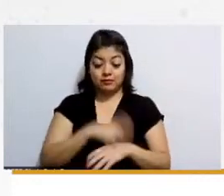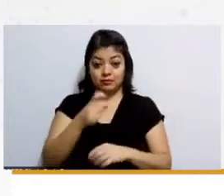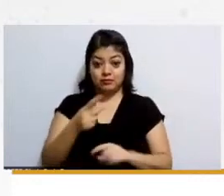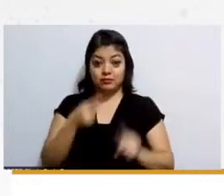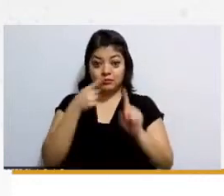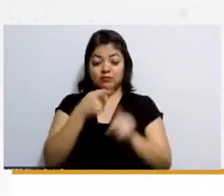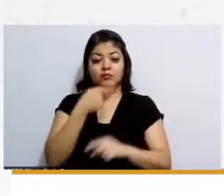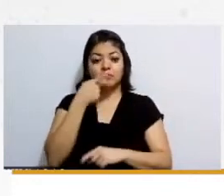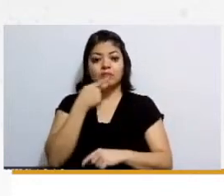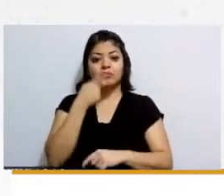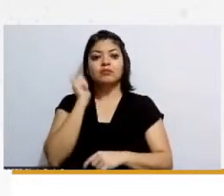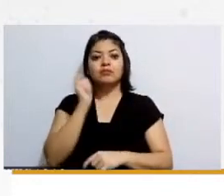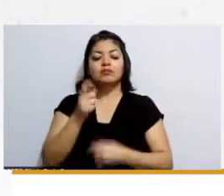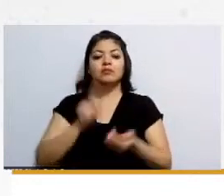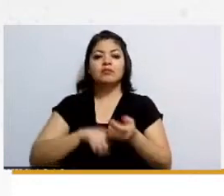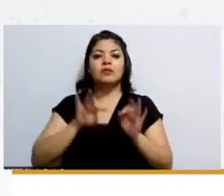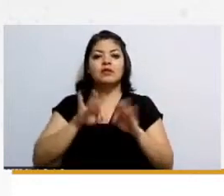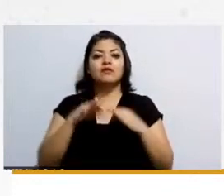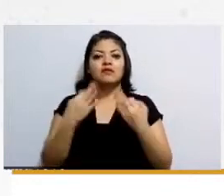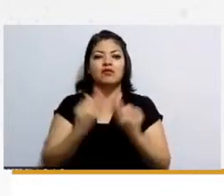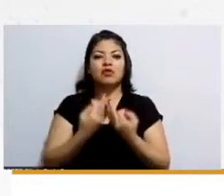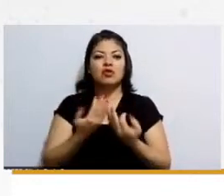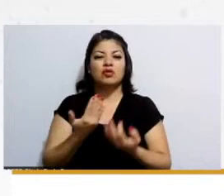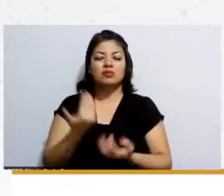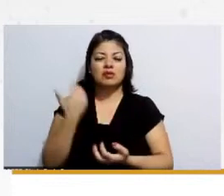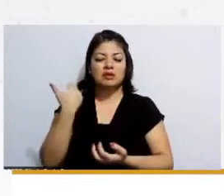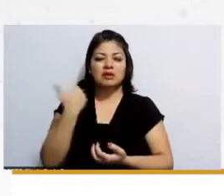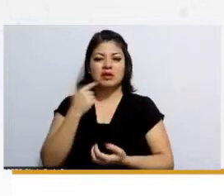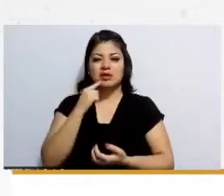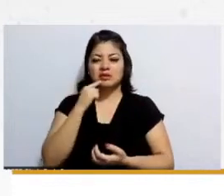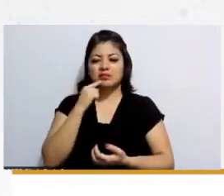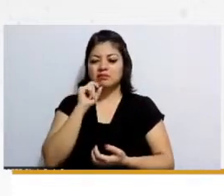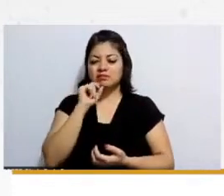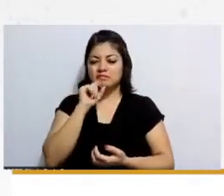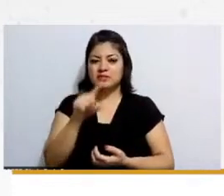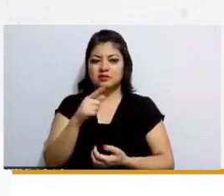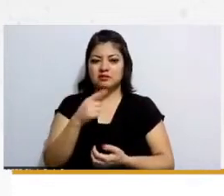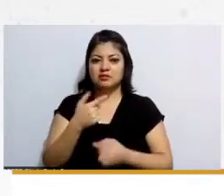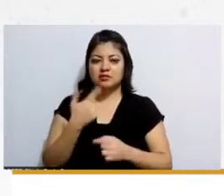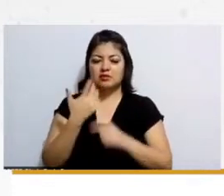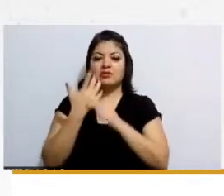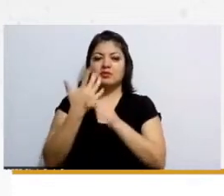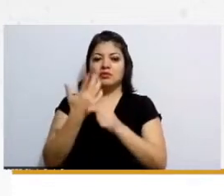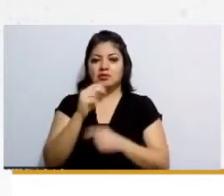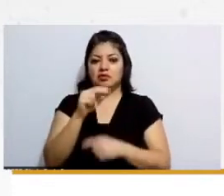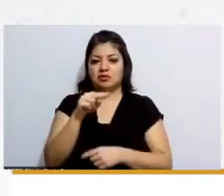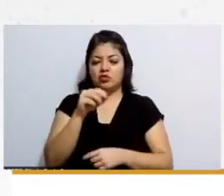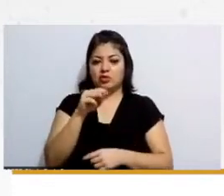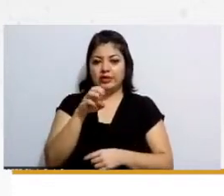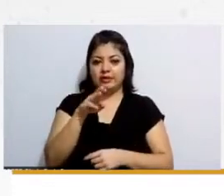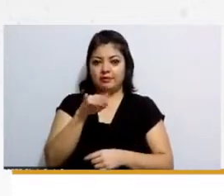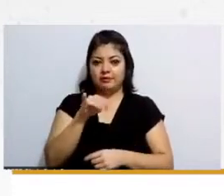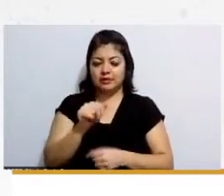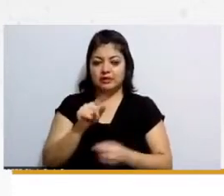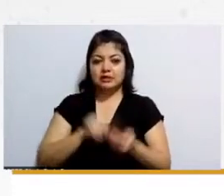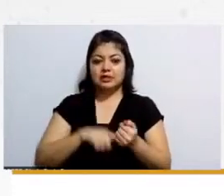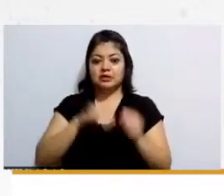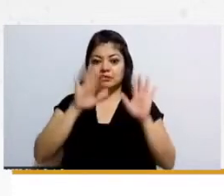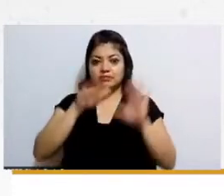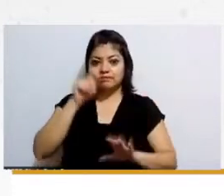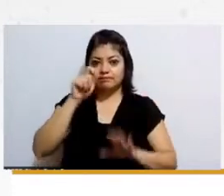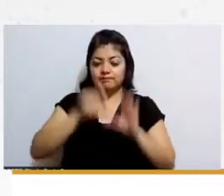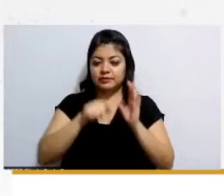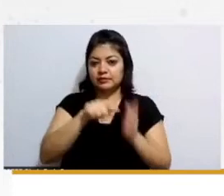hablaba de los estereotipos que mencionábamos hace ratito Noemí y yo que ahí en esta sentencia está así como super